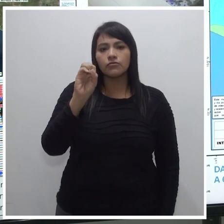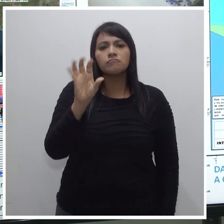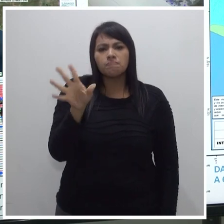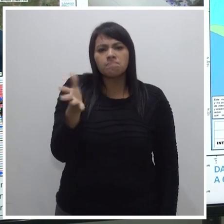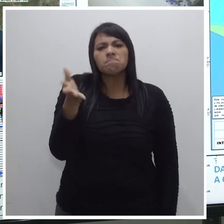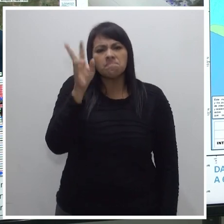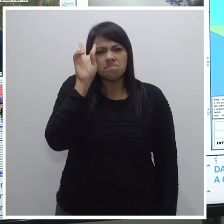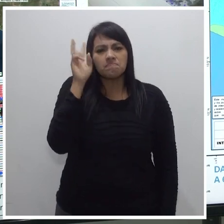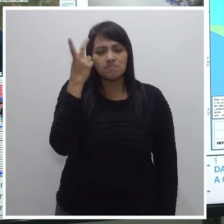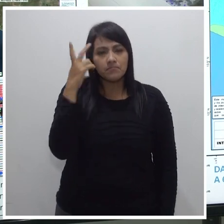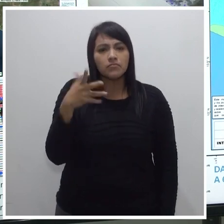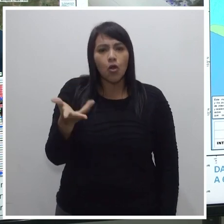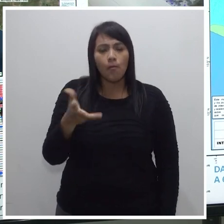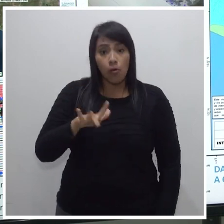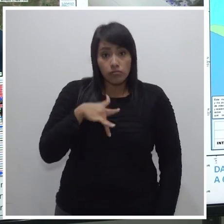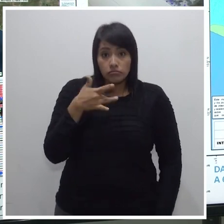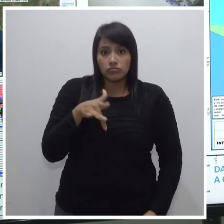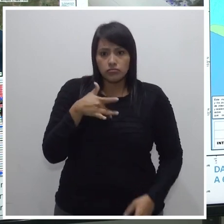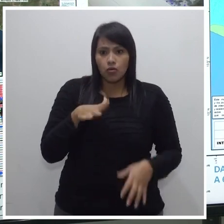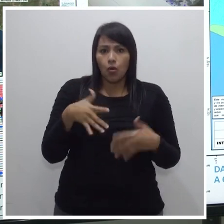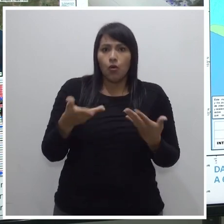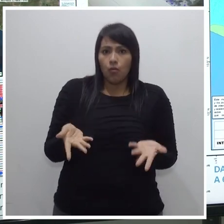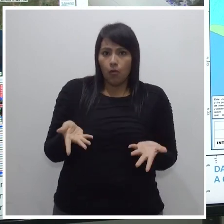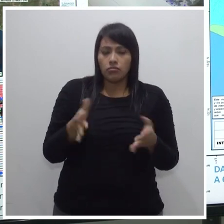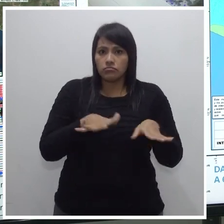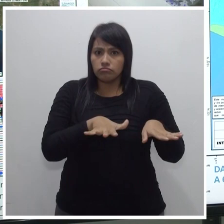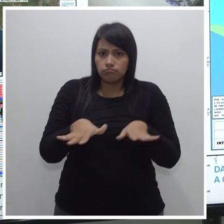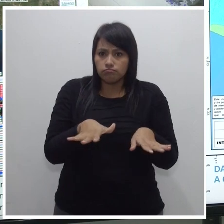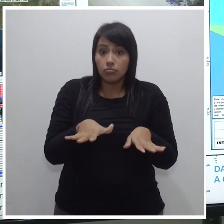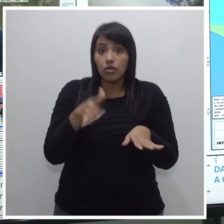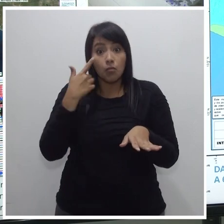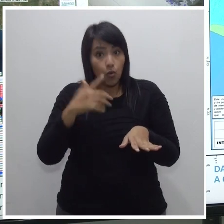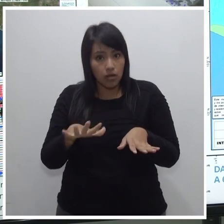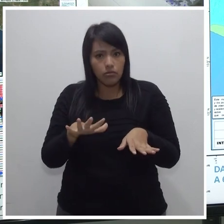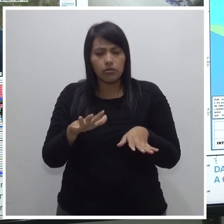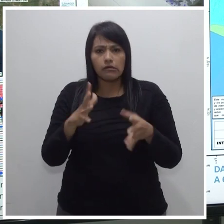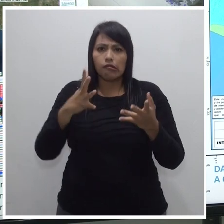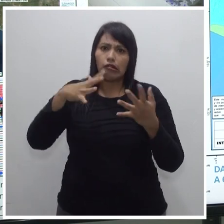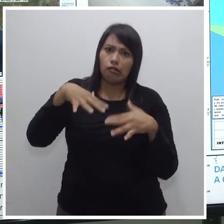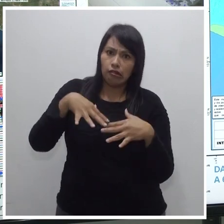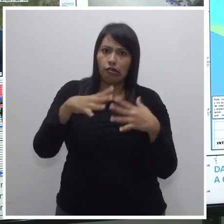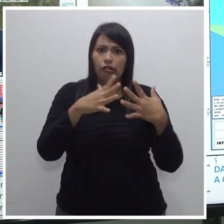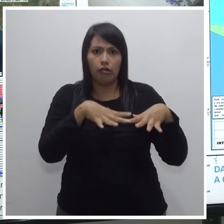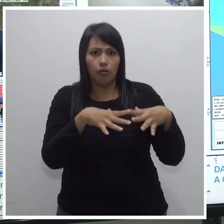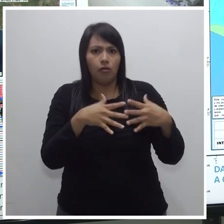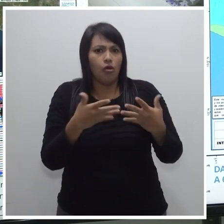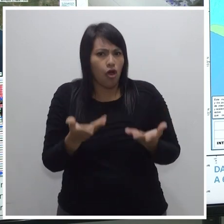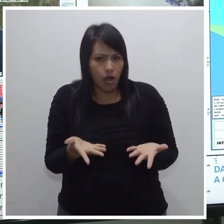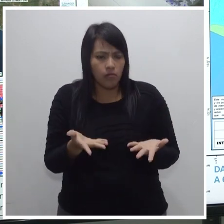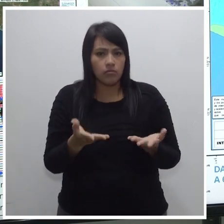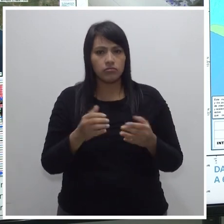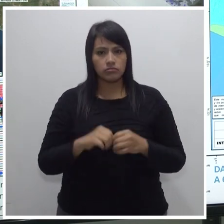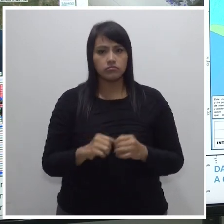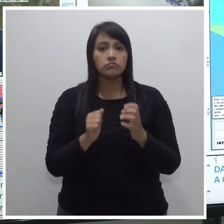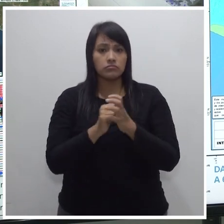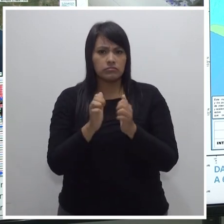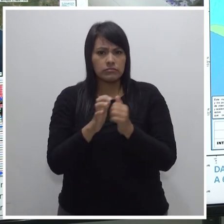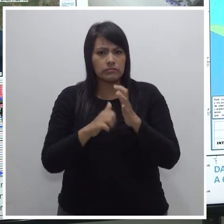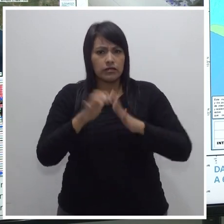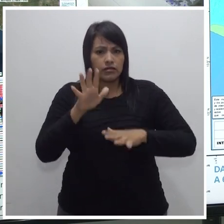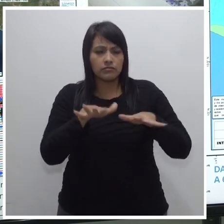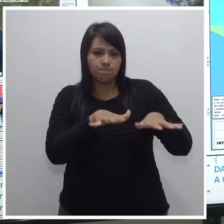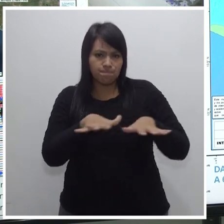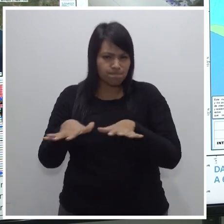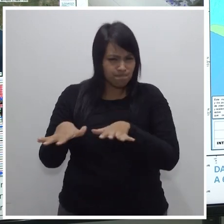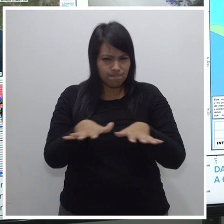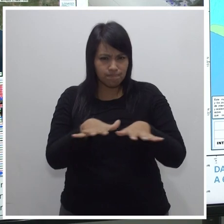¿cómo se percibió y cuál es el daño potencial de un sismo de esta magnitud? Y en la escala